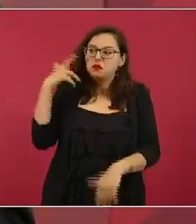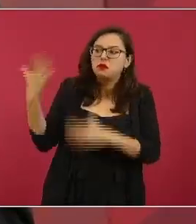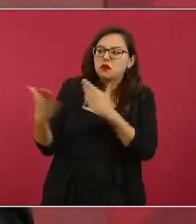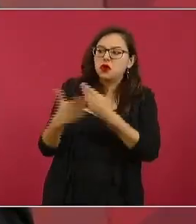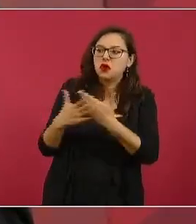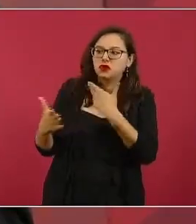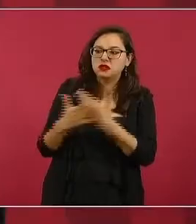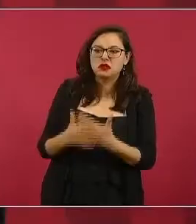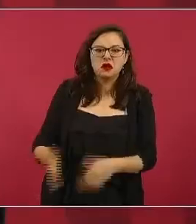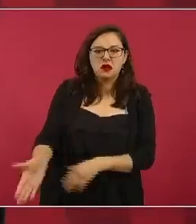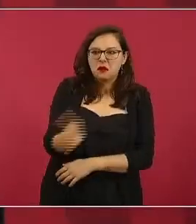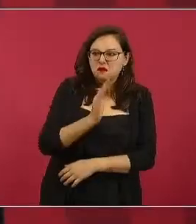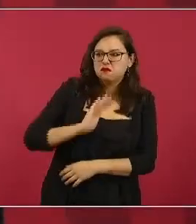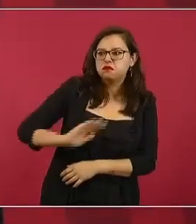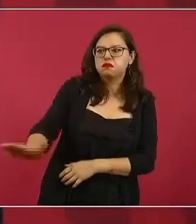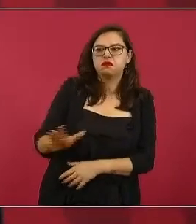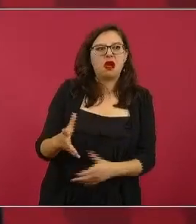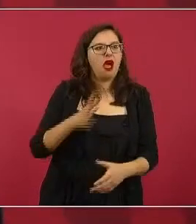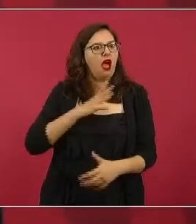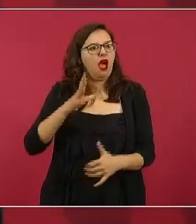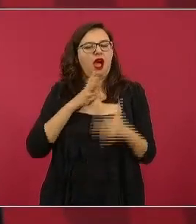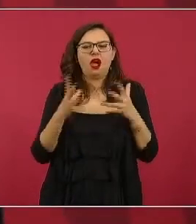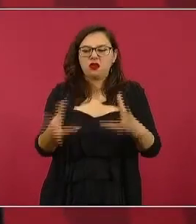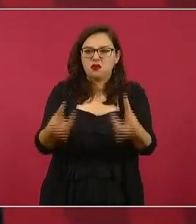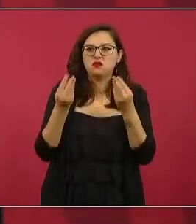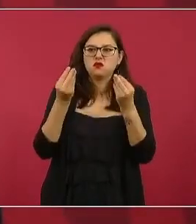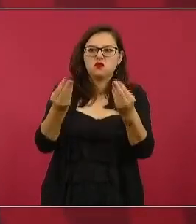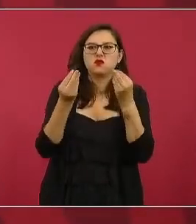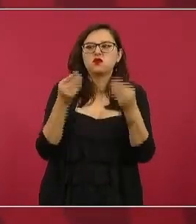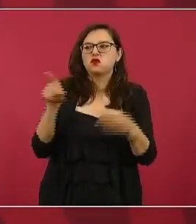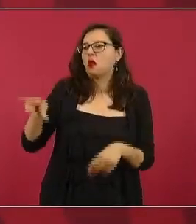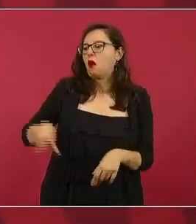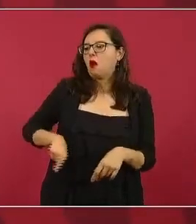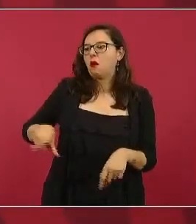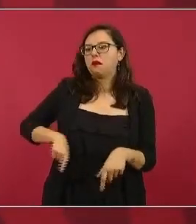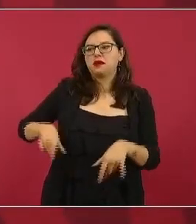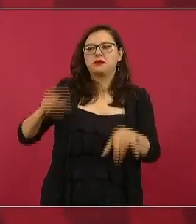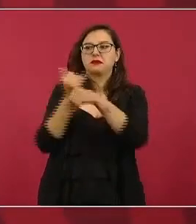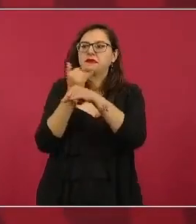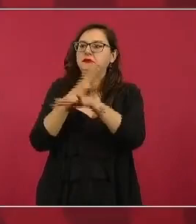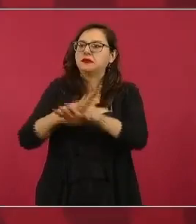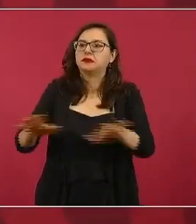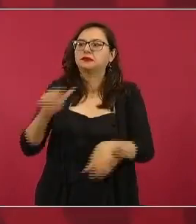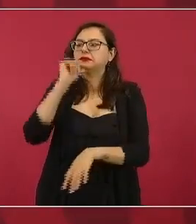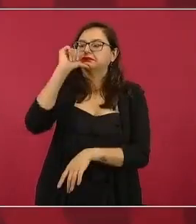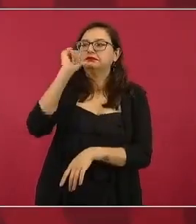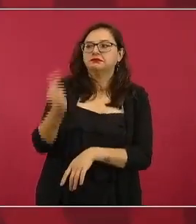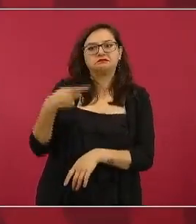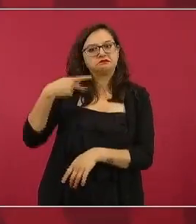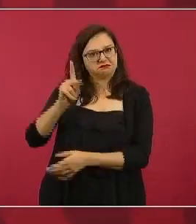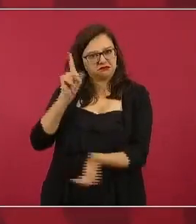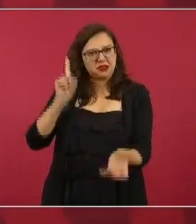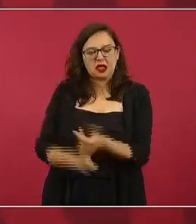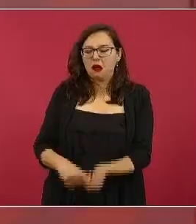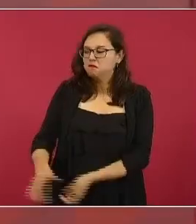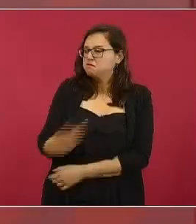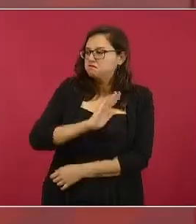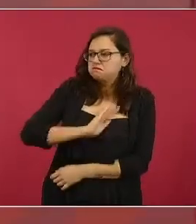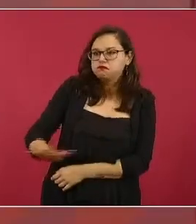estábamos escondiendo a los fallecidos